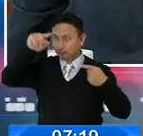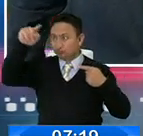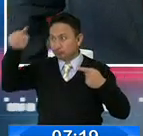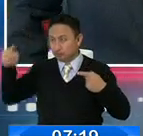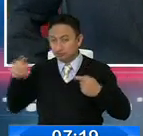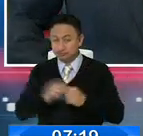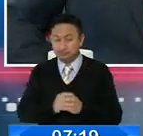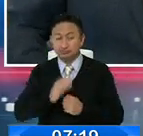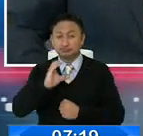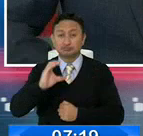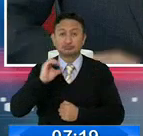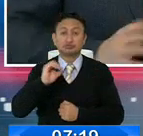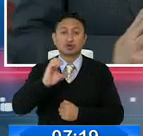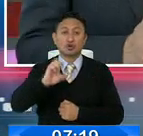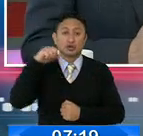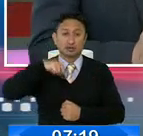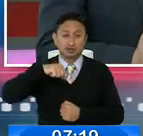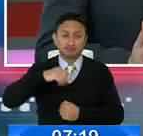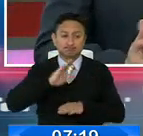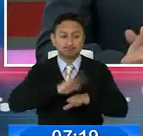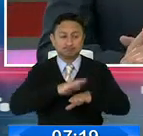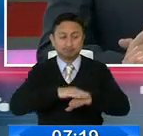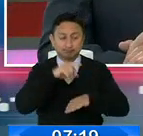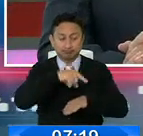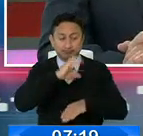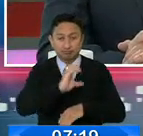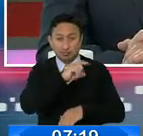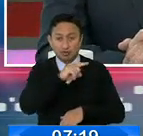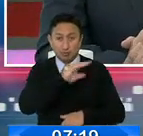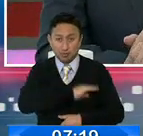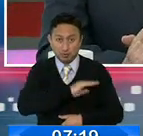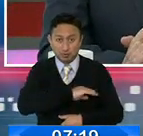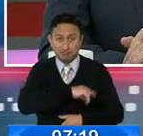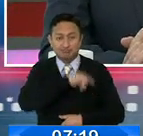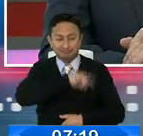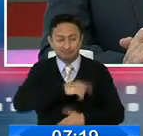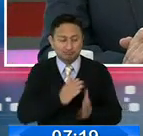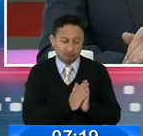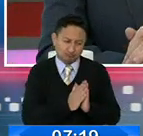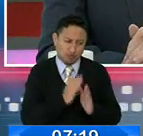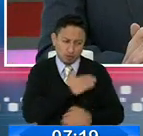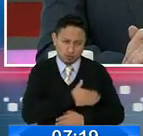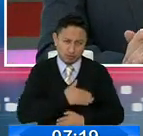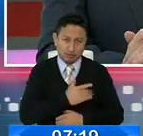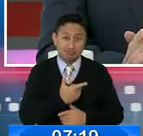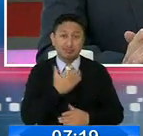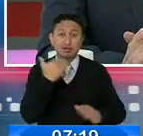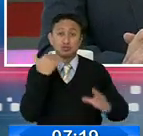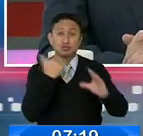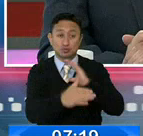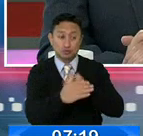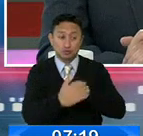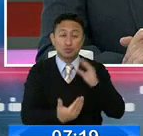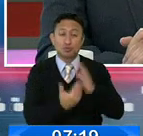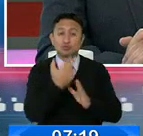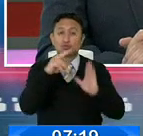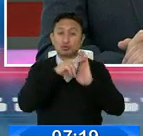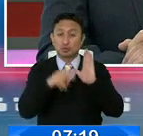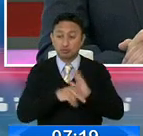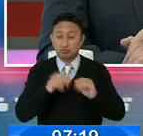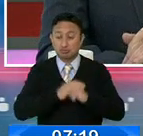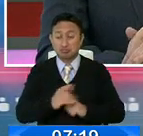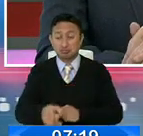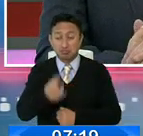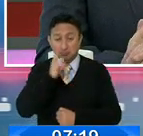nos exhortó al COE metropolitano obviamente y nos envió nuevas medidas que fueron la ley seca,